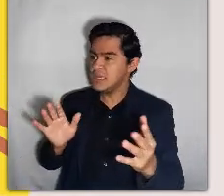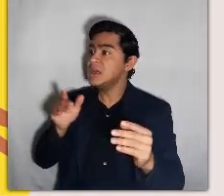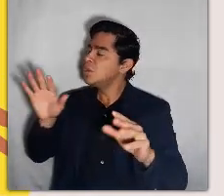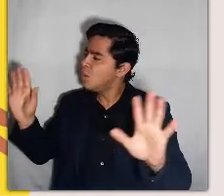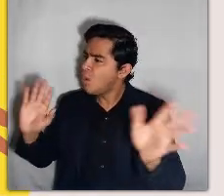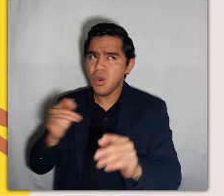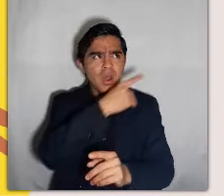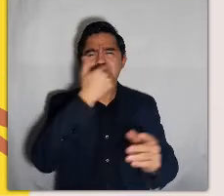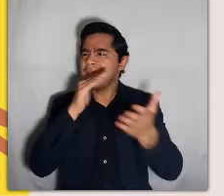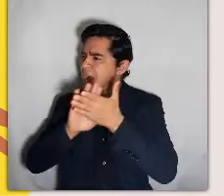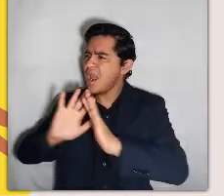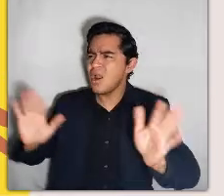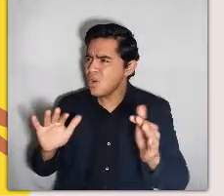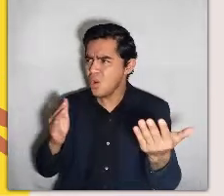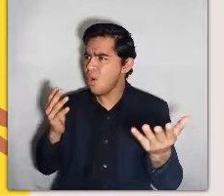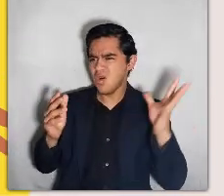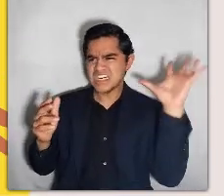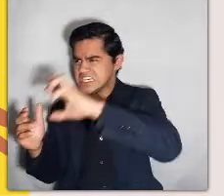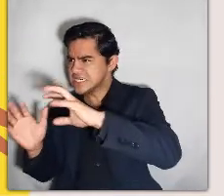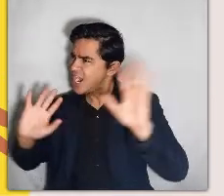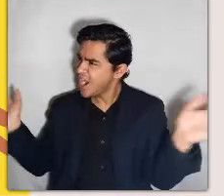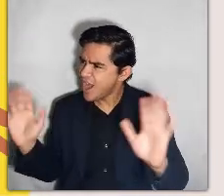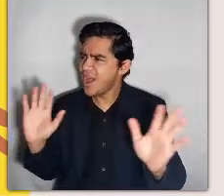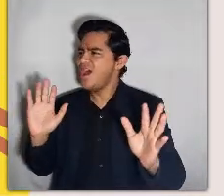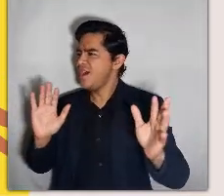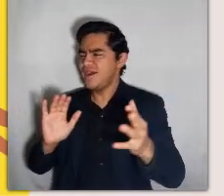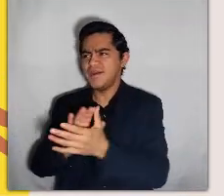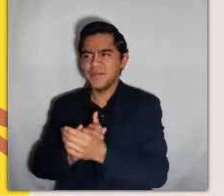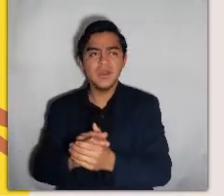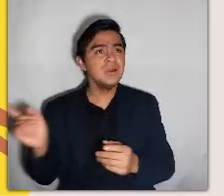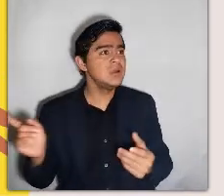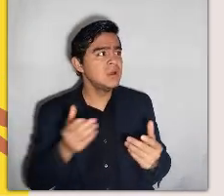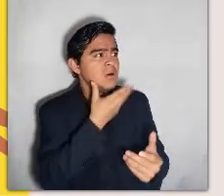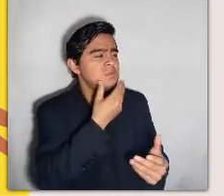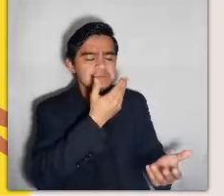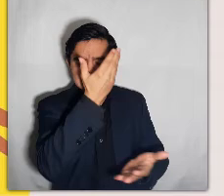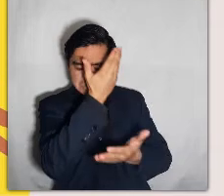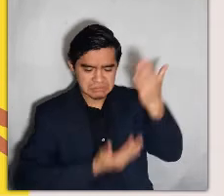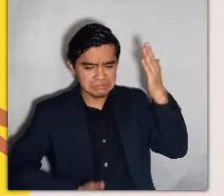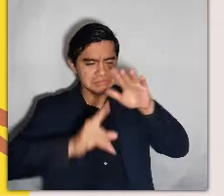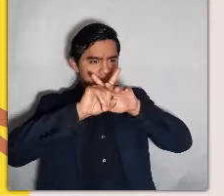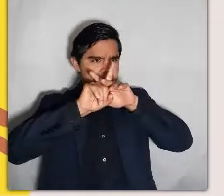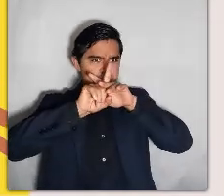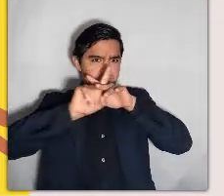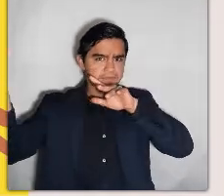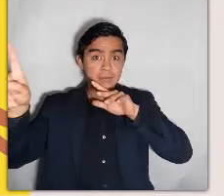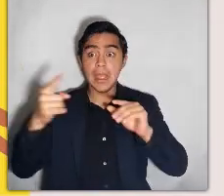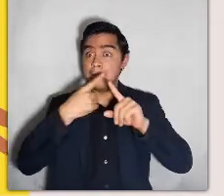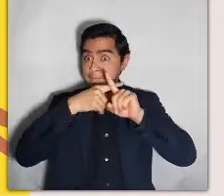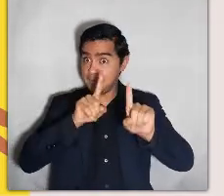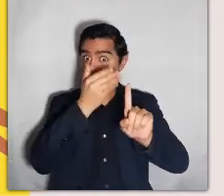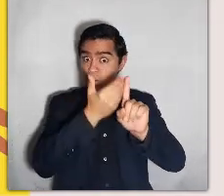hacía Carlota. Margarito no hacen nada, son buenas y no muerden. El príncipe Margarito se